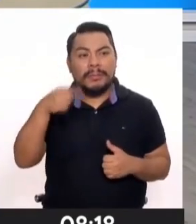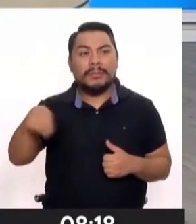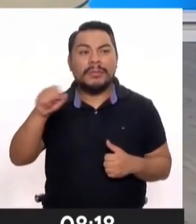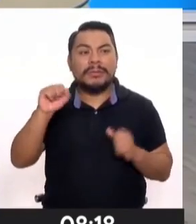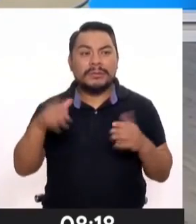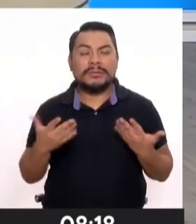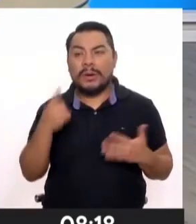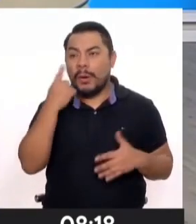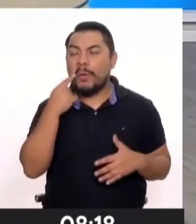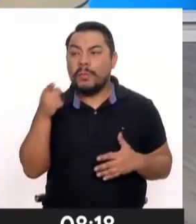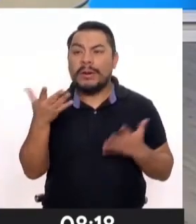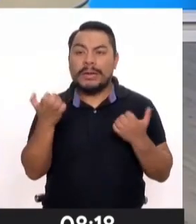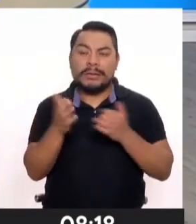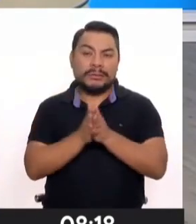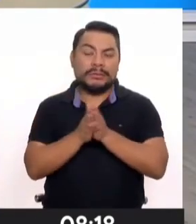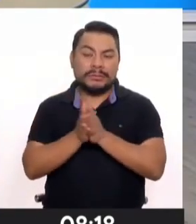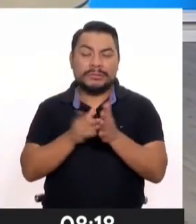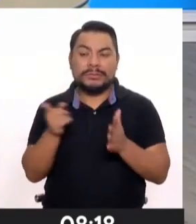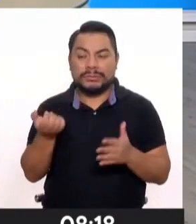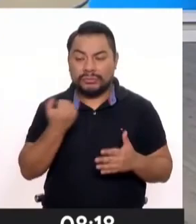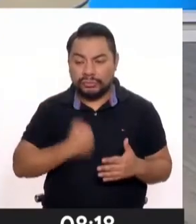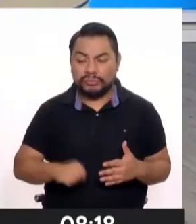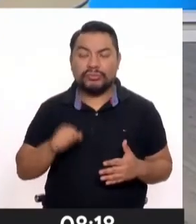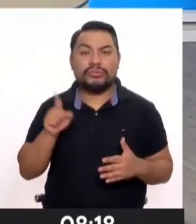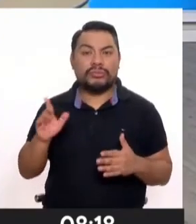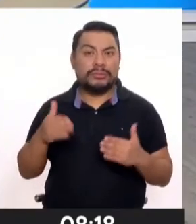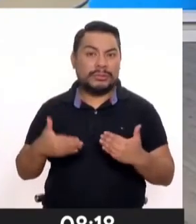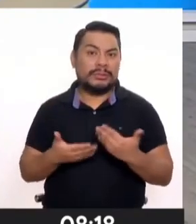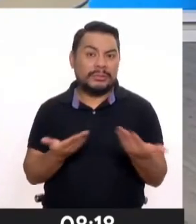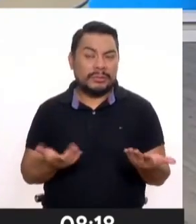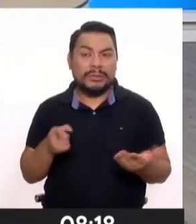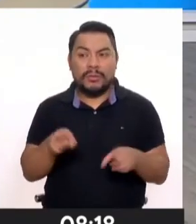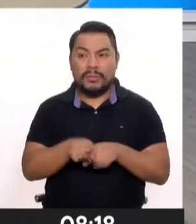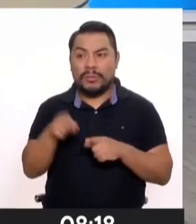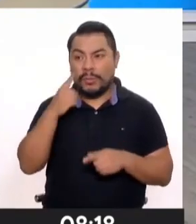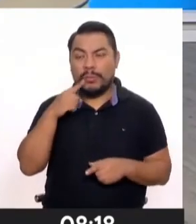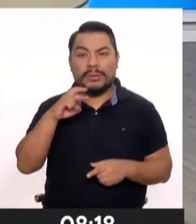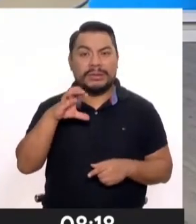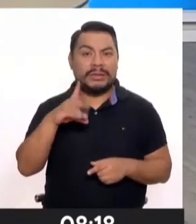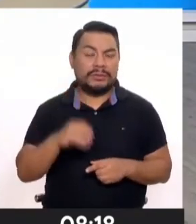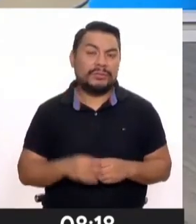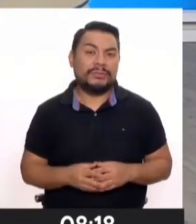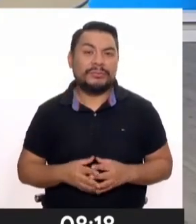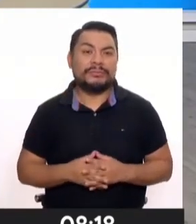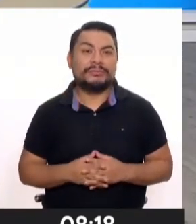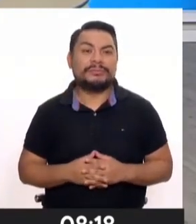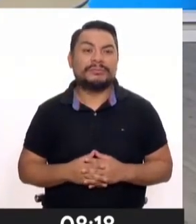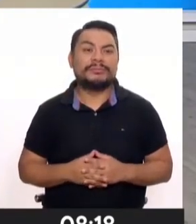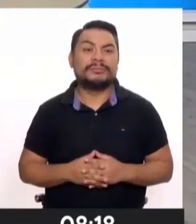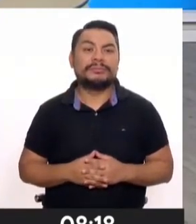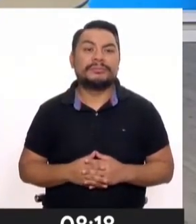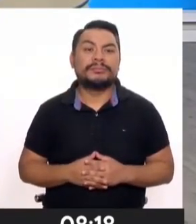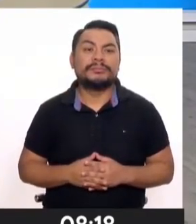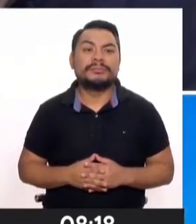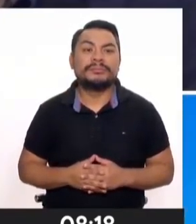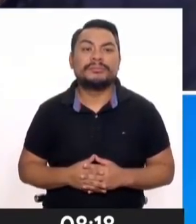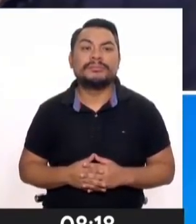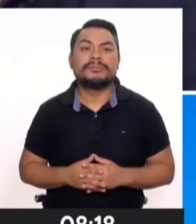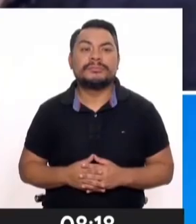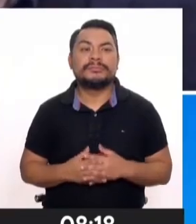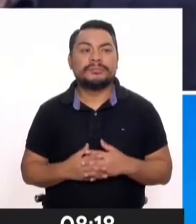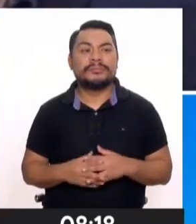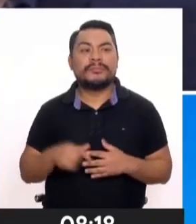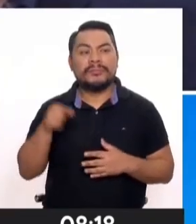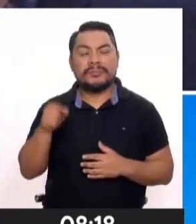para hombres que desean tener hijos, como el caso del productor Ricardo Morán. Bueno, ese es un